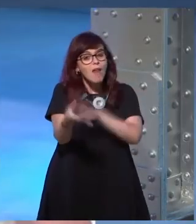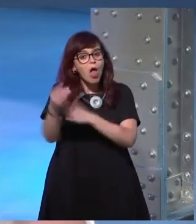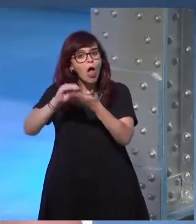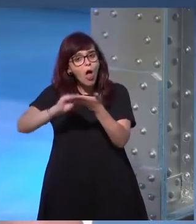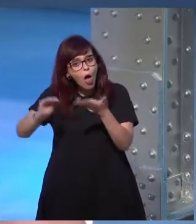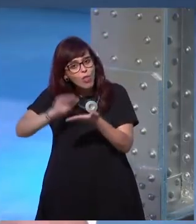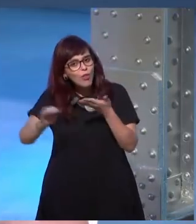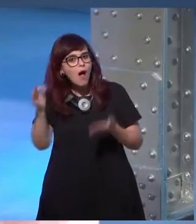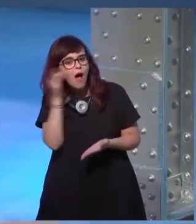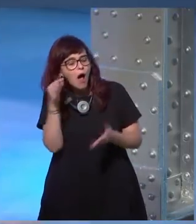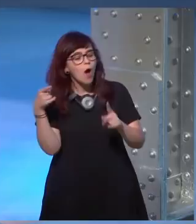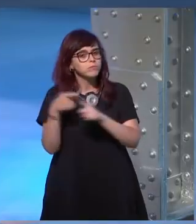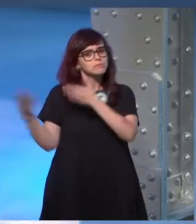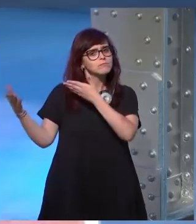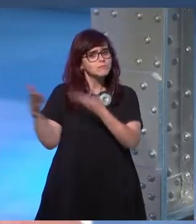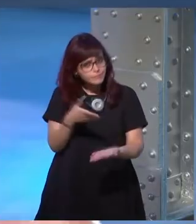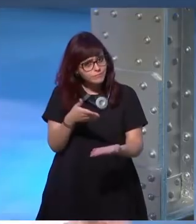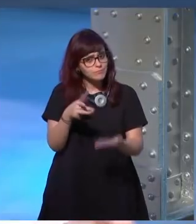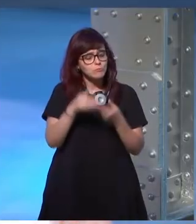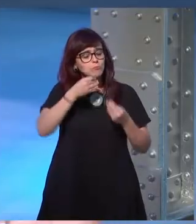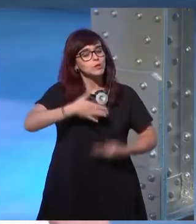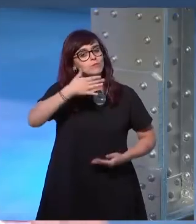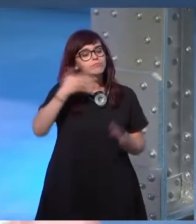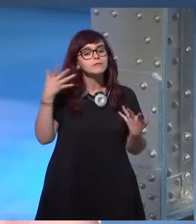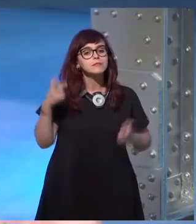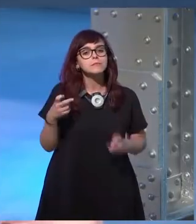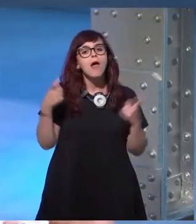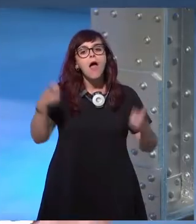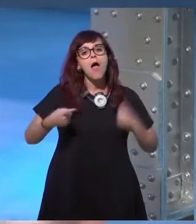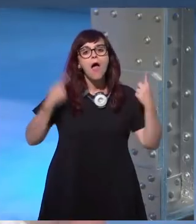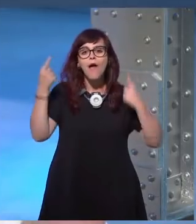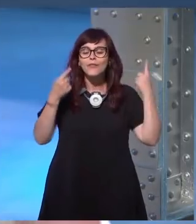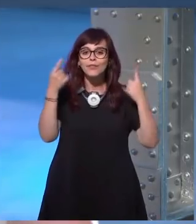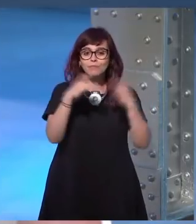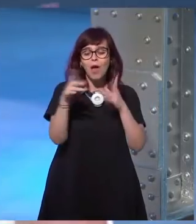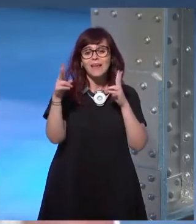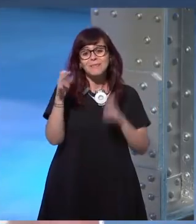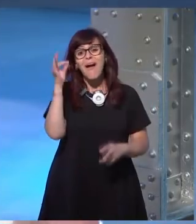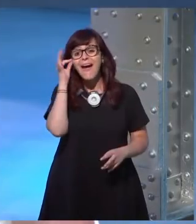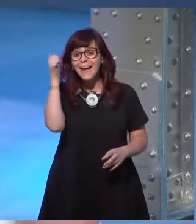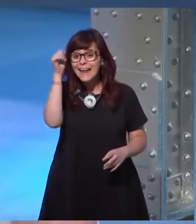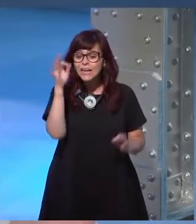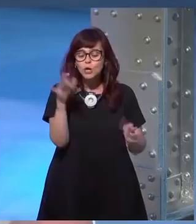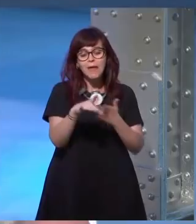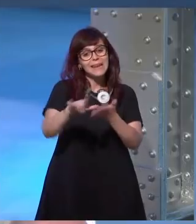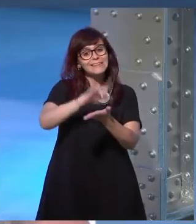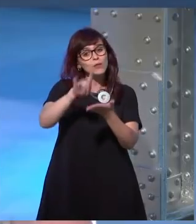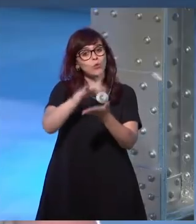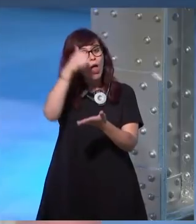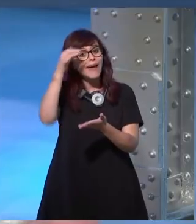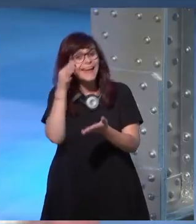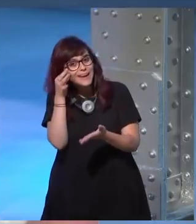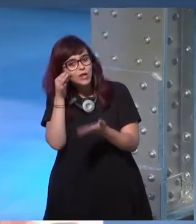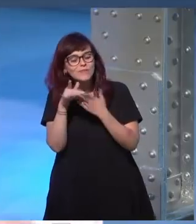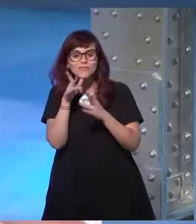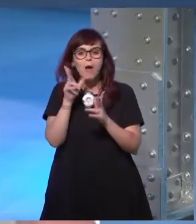bienvenidas muchas veces lo del género la literatura de género tiene como